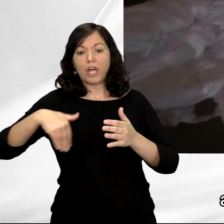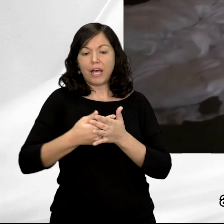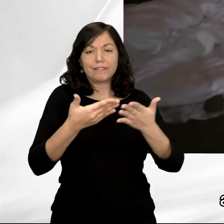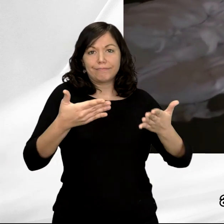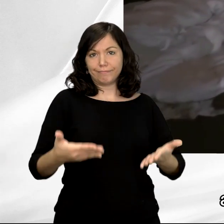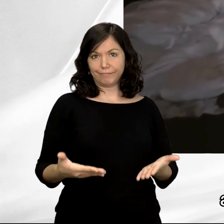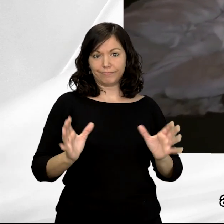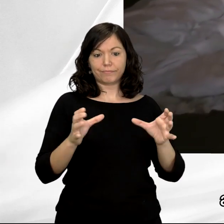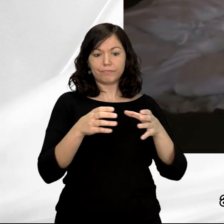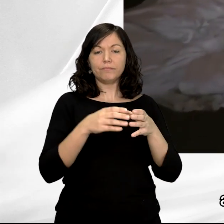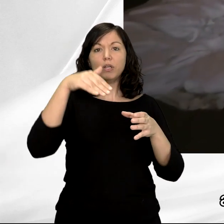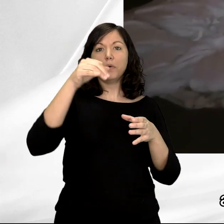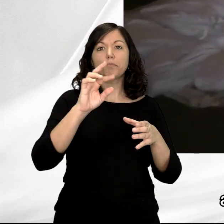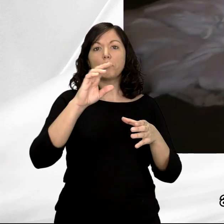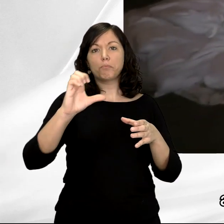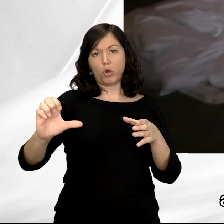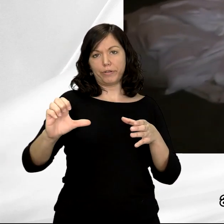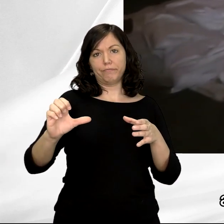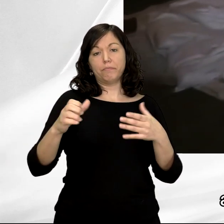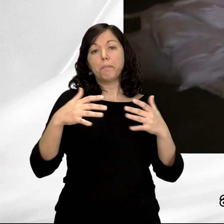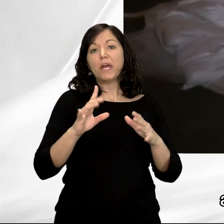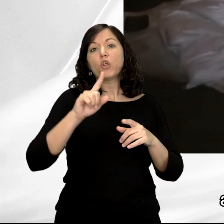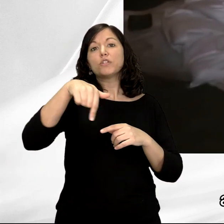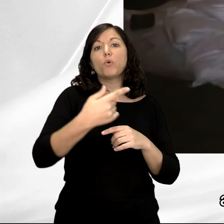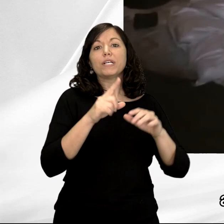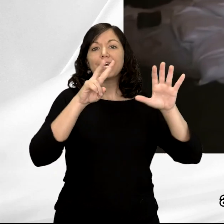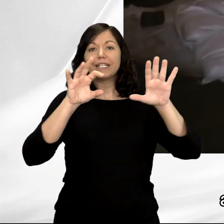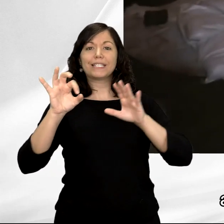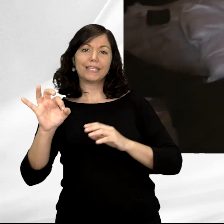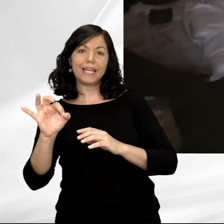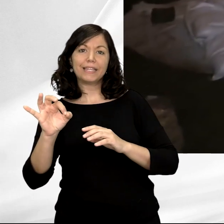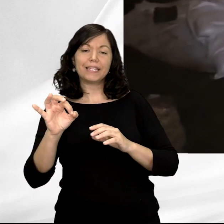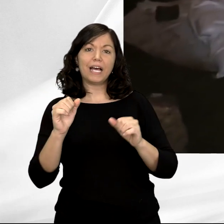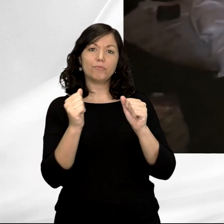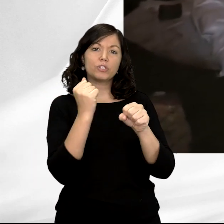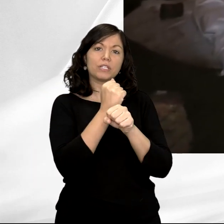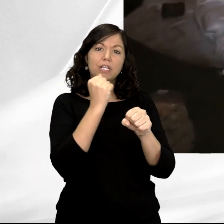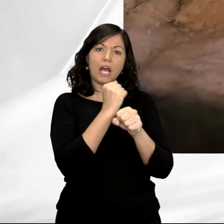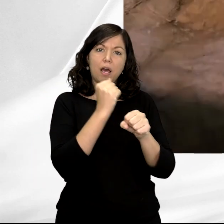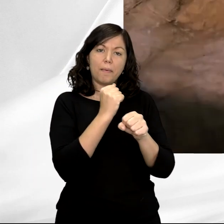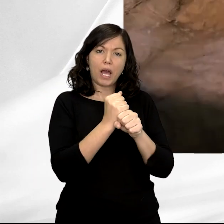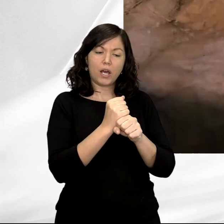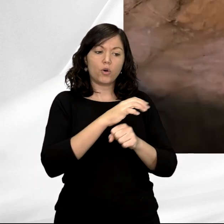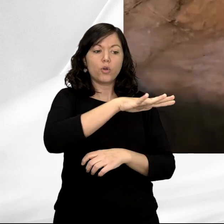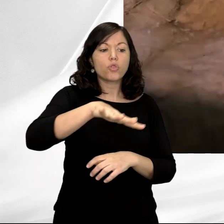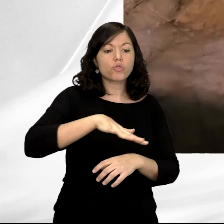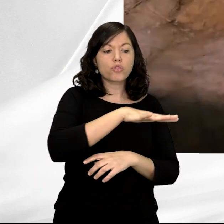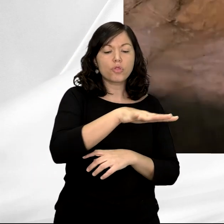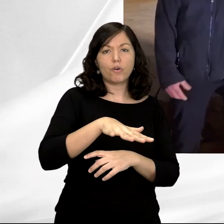por Alfonso Moure, aunque ya en 1970 se habían desarrollado unos primeros trabajos en este área,